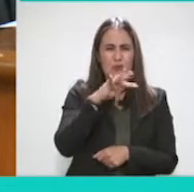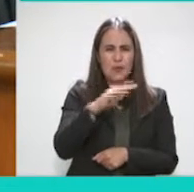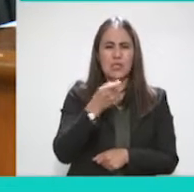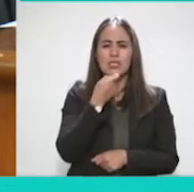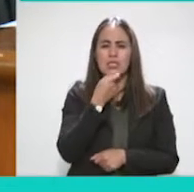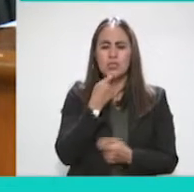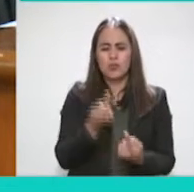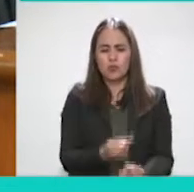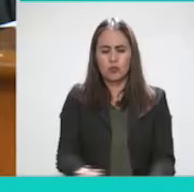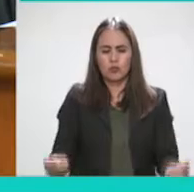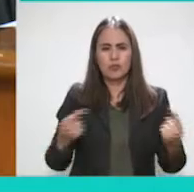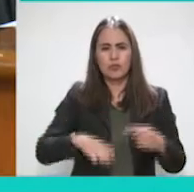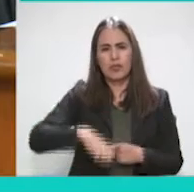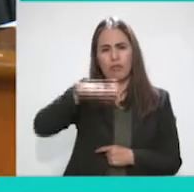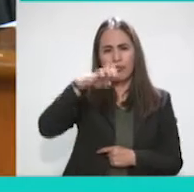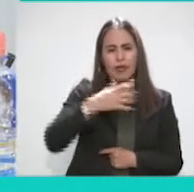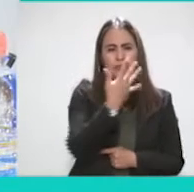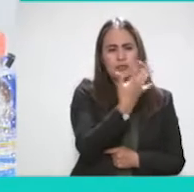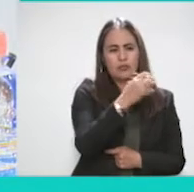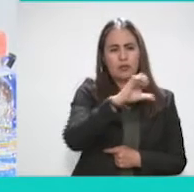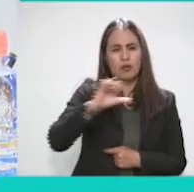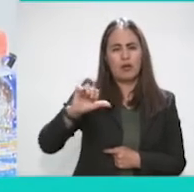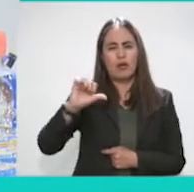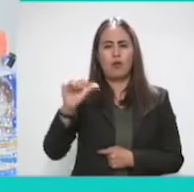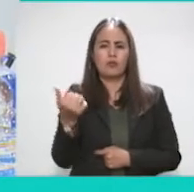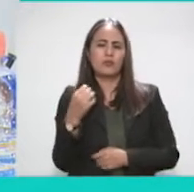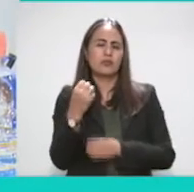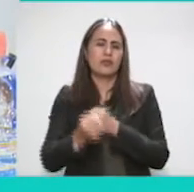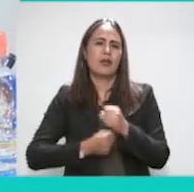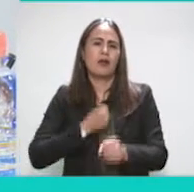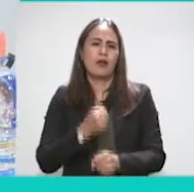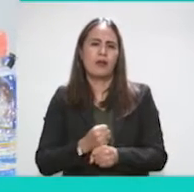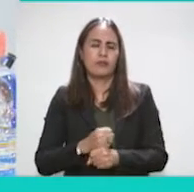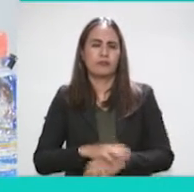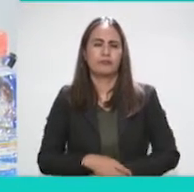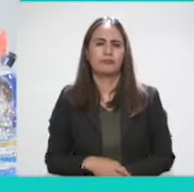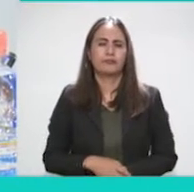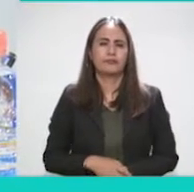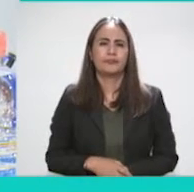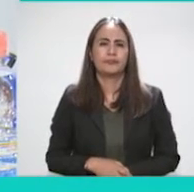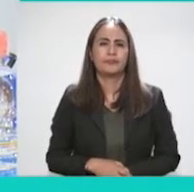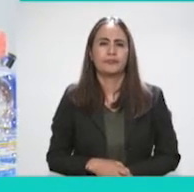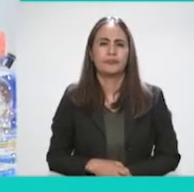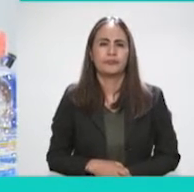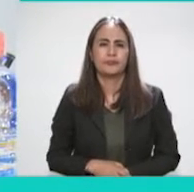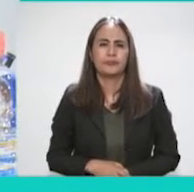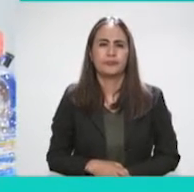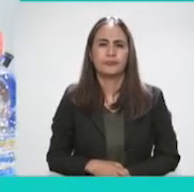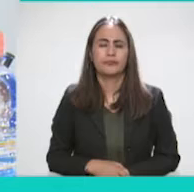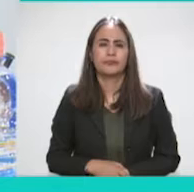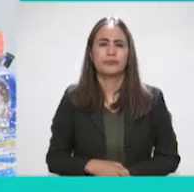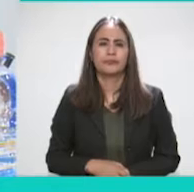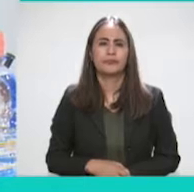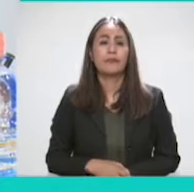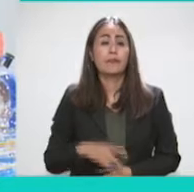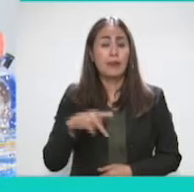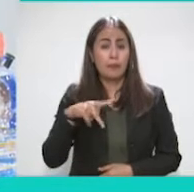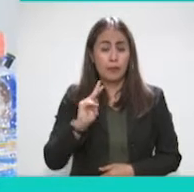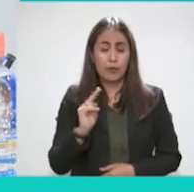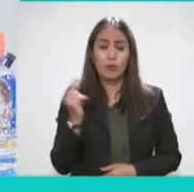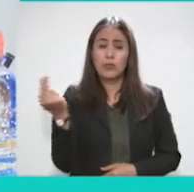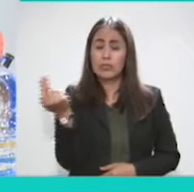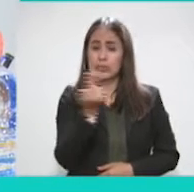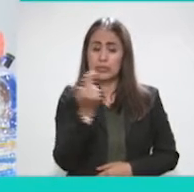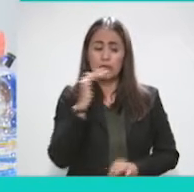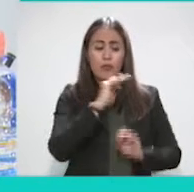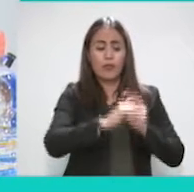menores de entre 5 y 11 años, debiendo precisar cuáles son las indicaciones terapéuticas